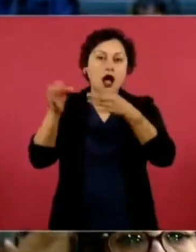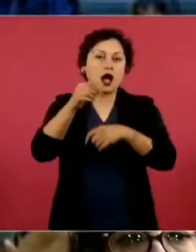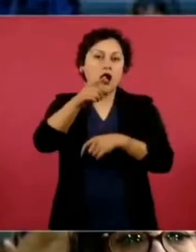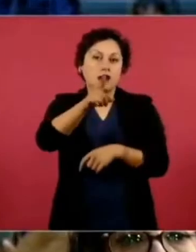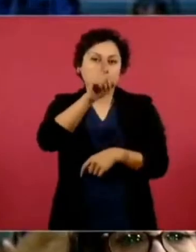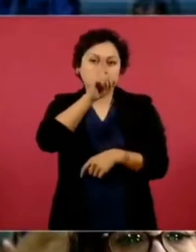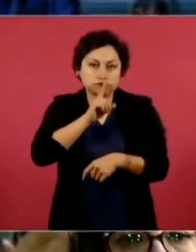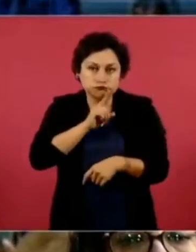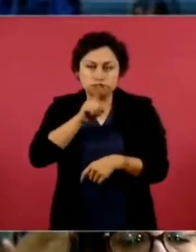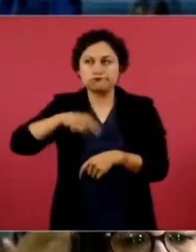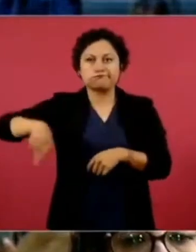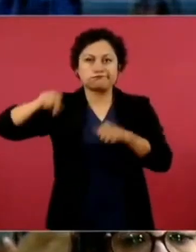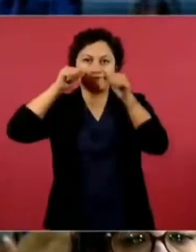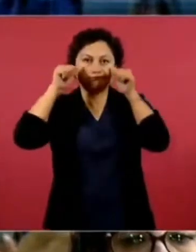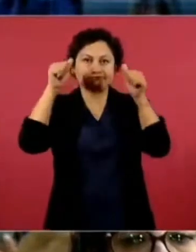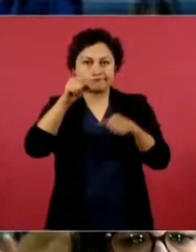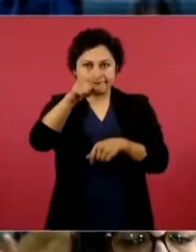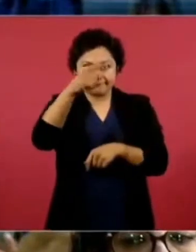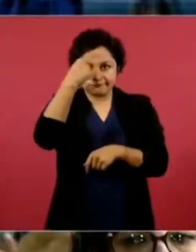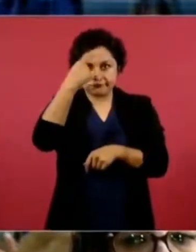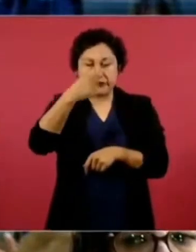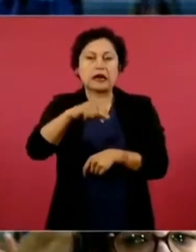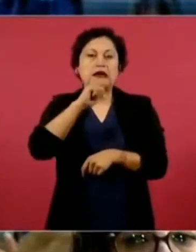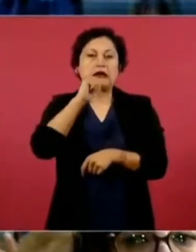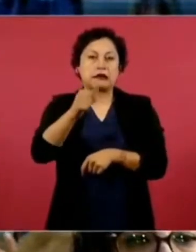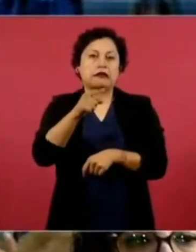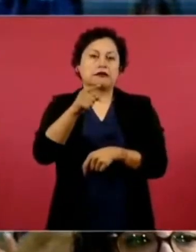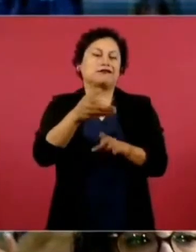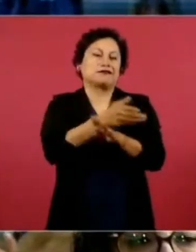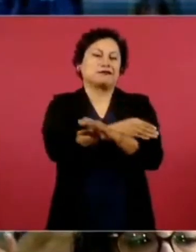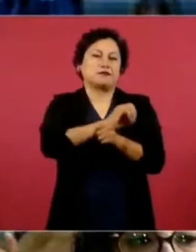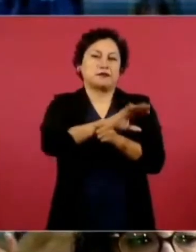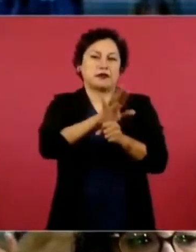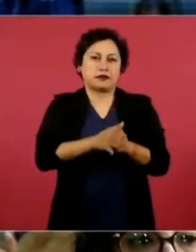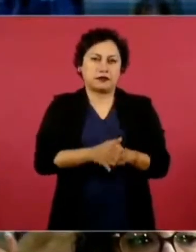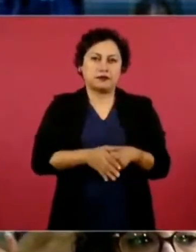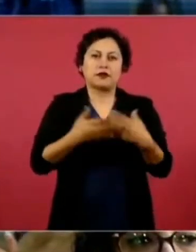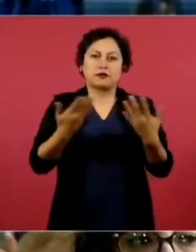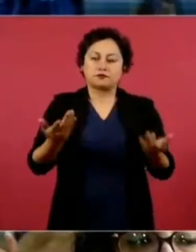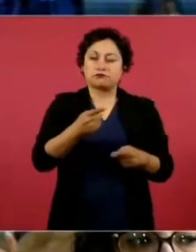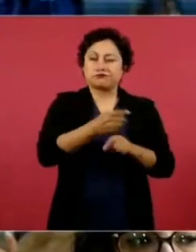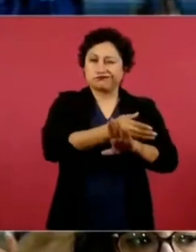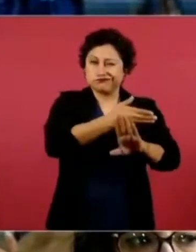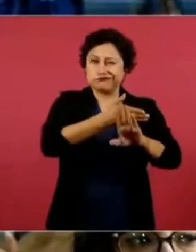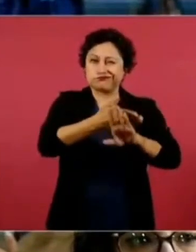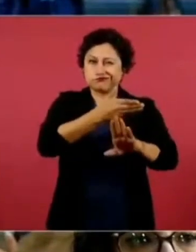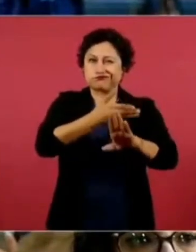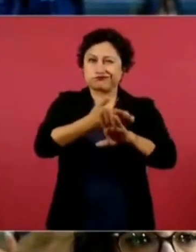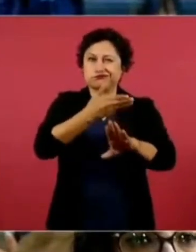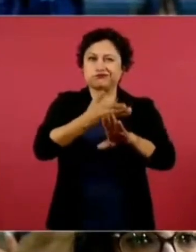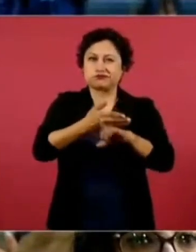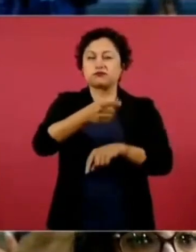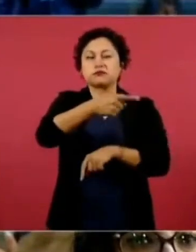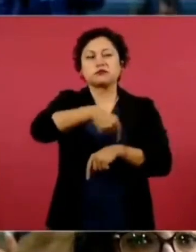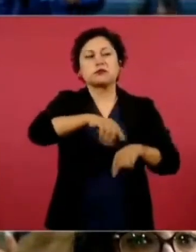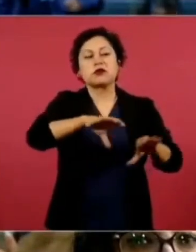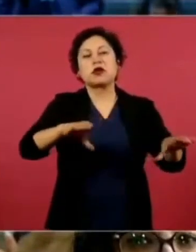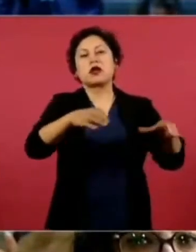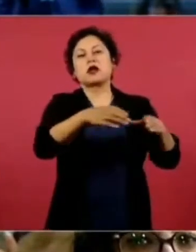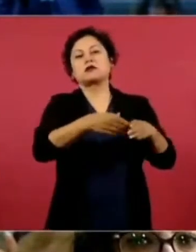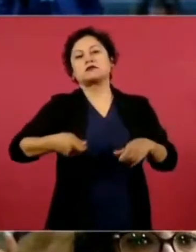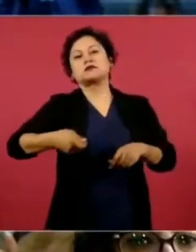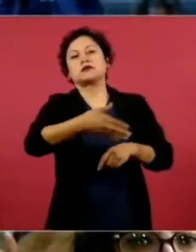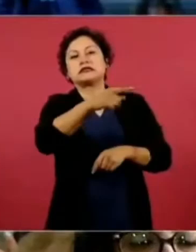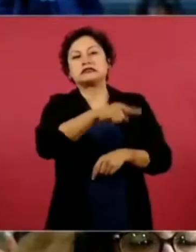colocado el quehacer periodístico en la agenda. No solo del llamado círculo rojo, sino de la gente,